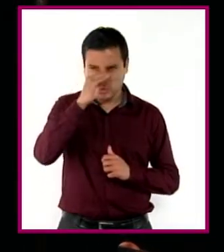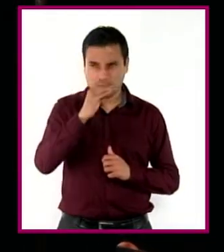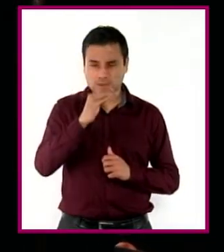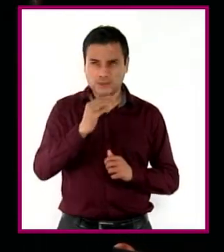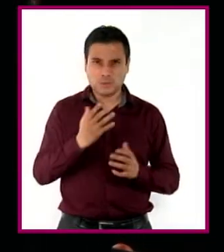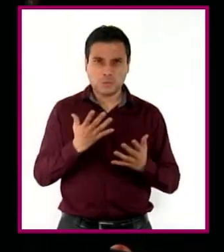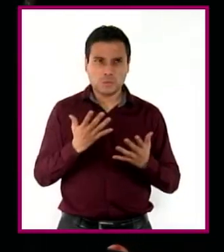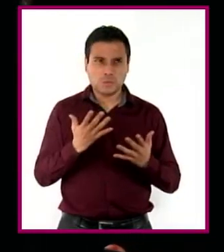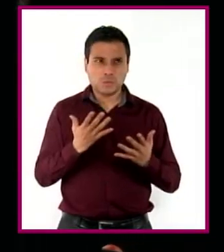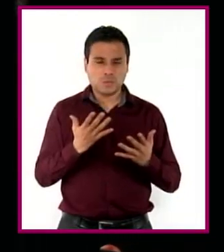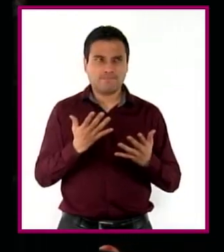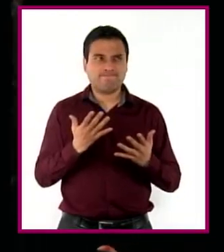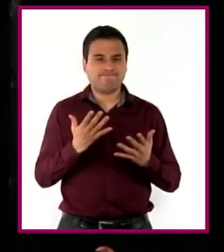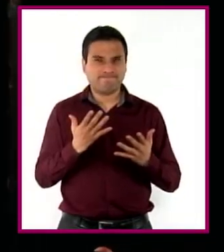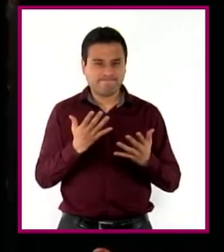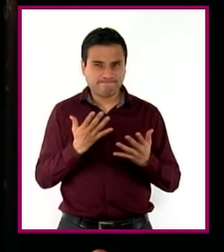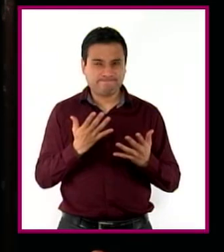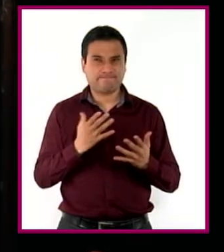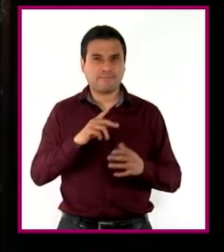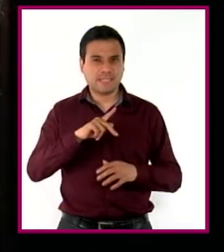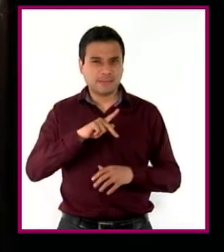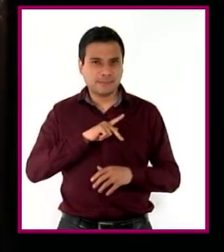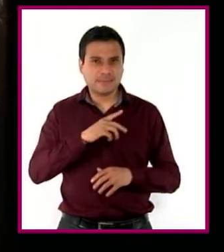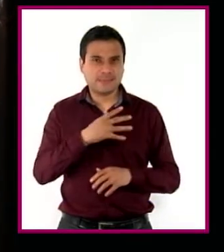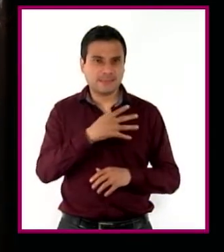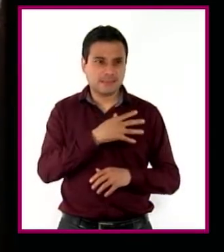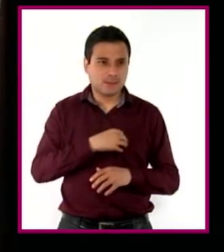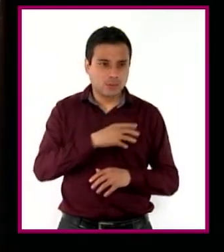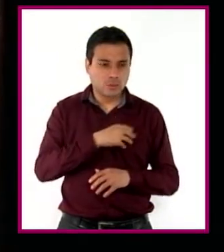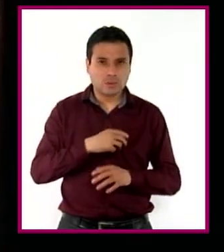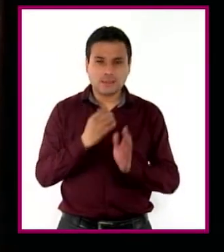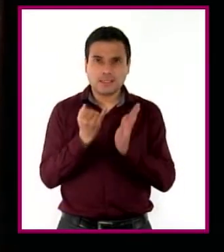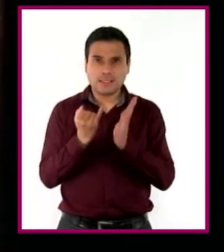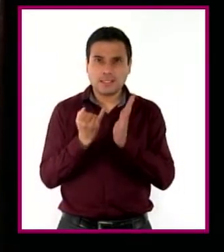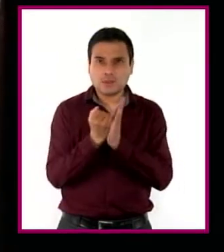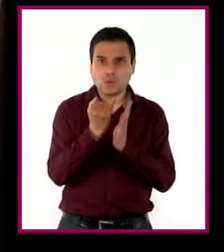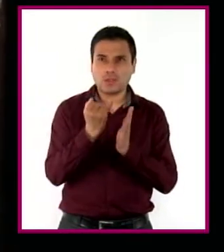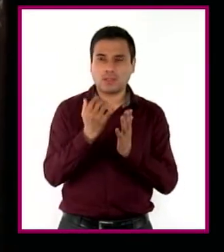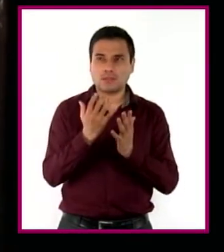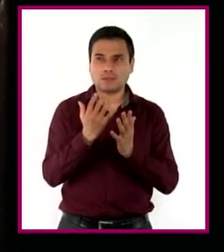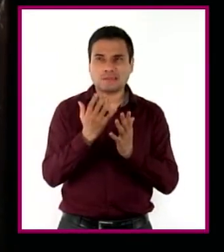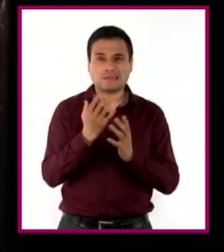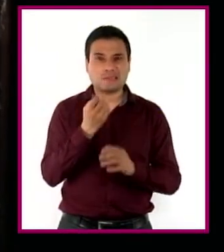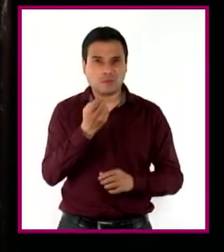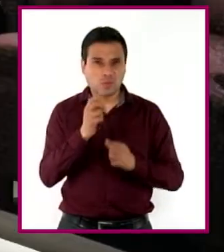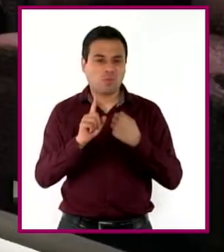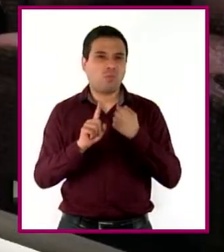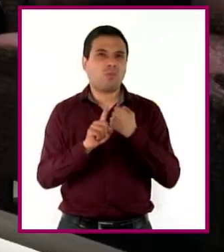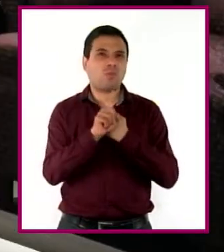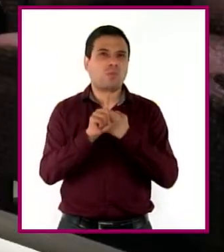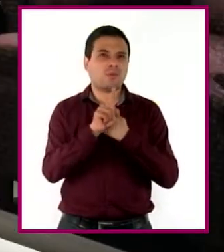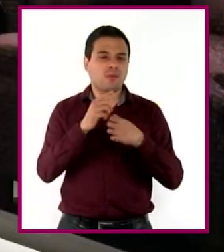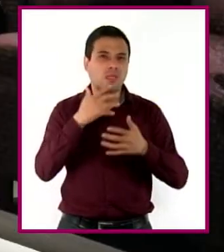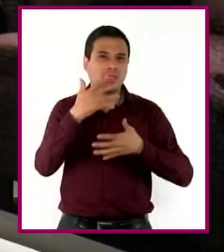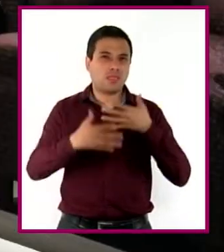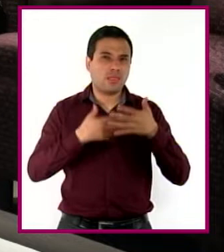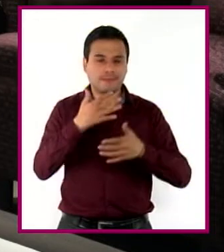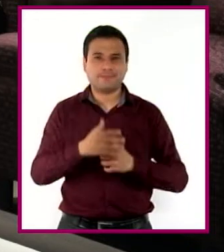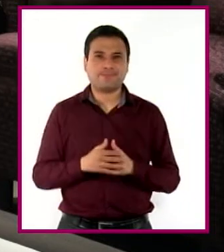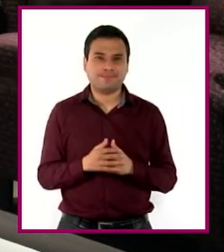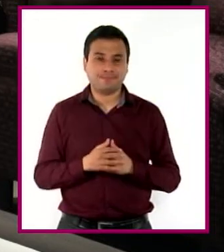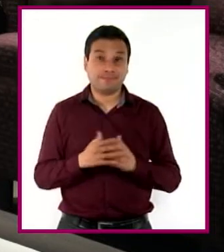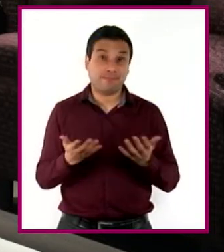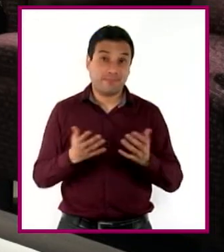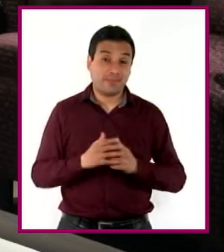de cómo sus decisiones y perspectivas de la vida han precipitado la crisis familiar. Le explica